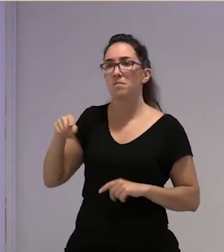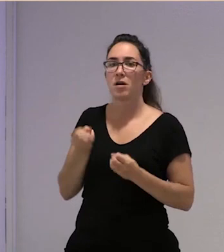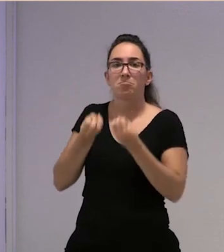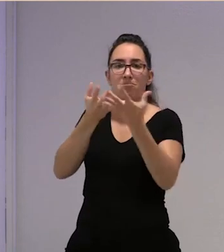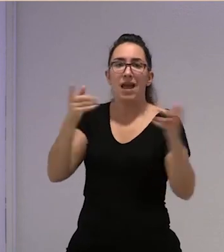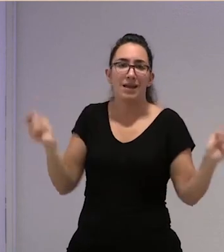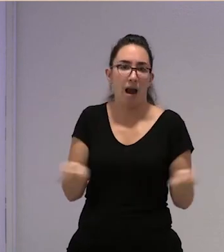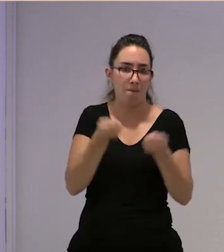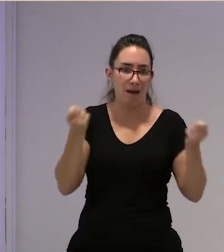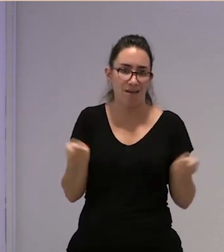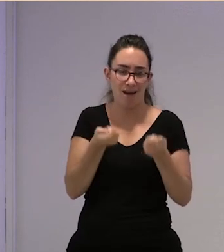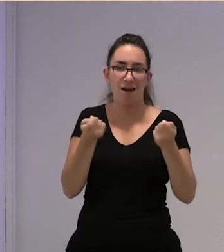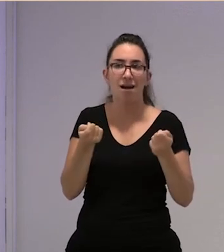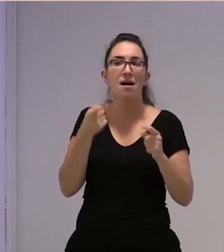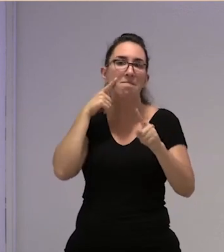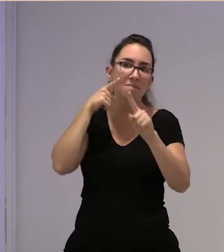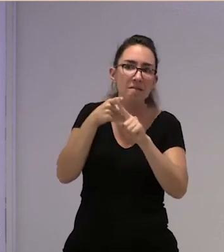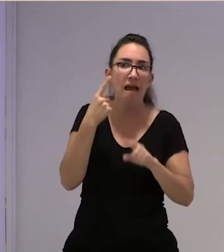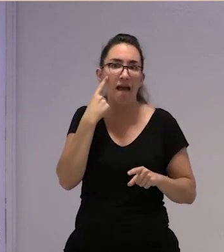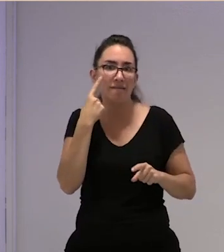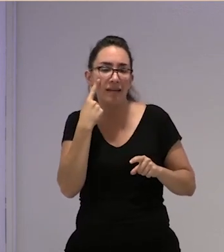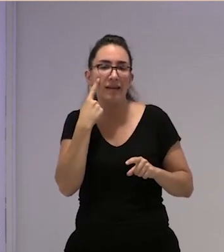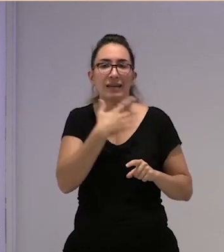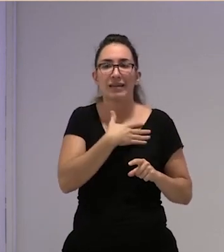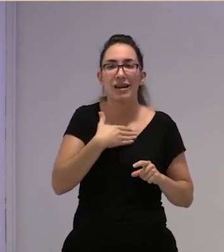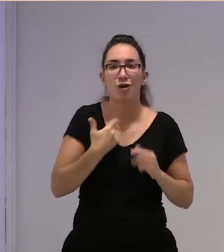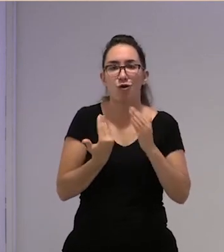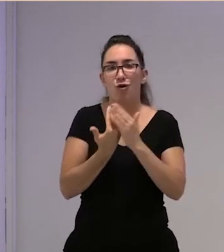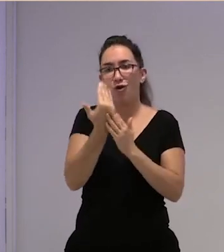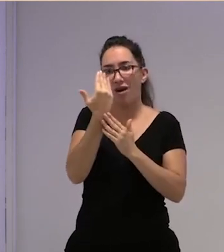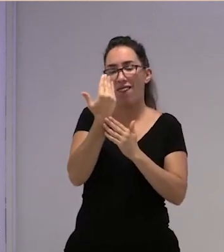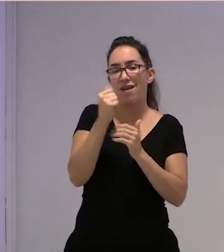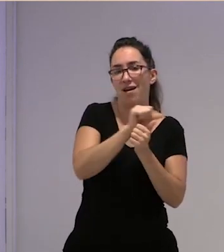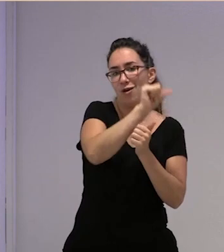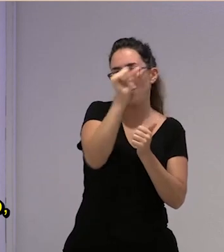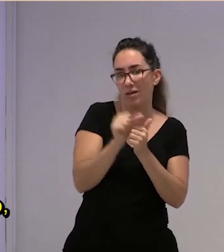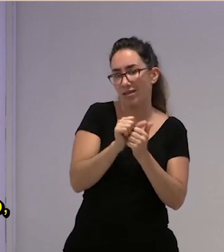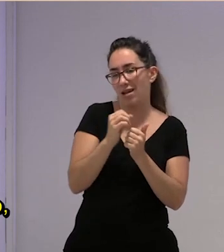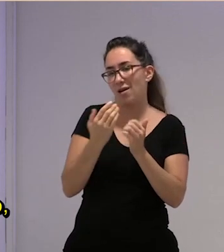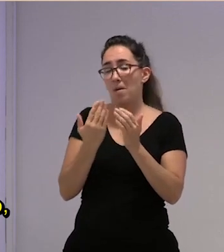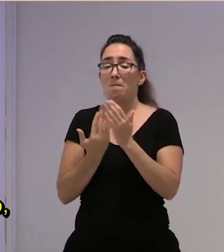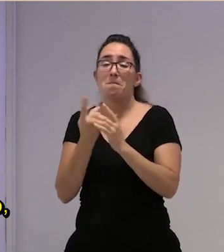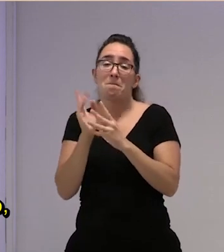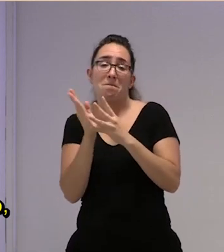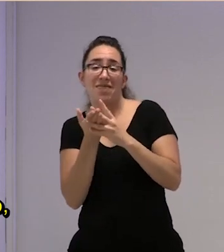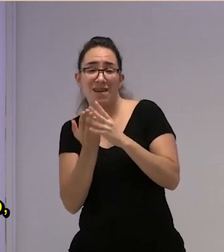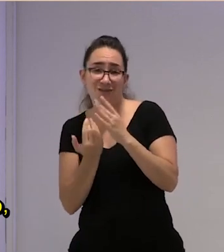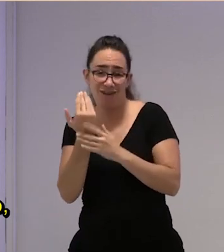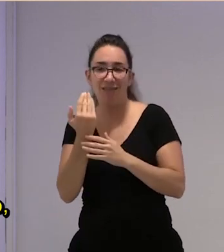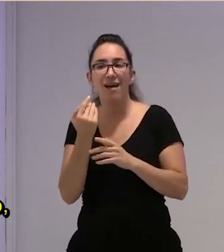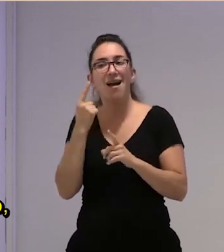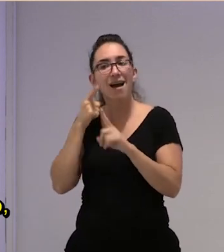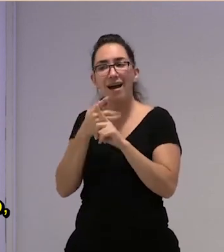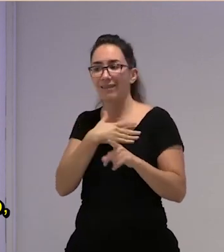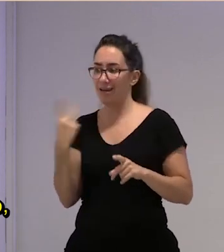campaña para ver si conseguíais jornada completa voy a hacer nada que lo estaba viendo esta mañana para poder seguir haciendo